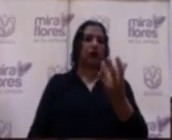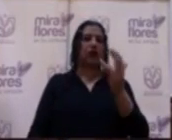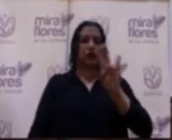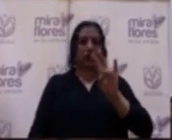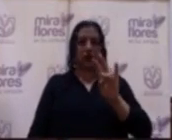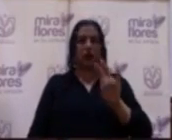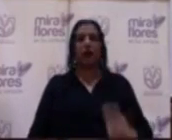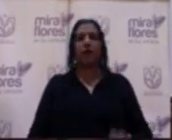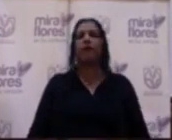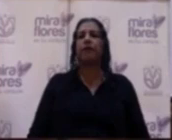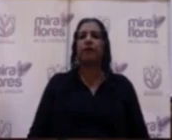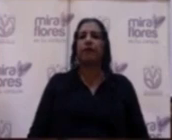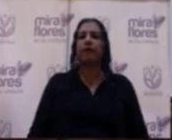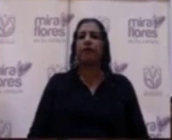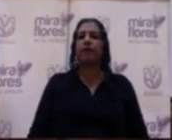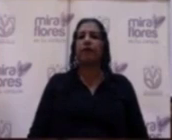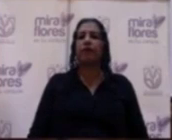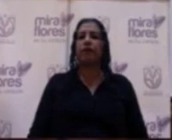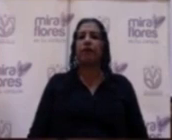explicaciones,